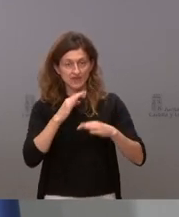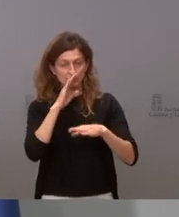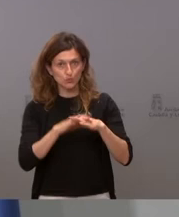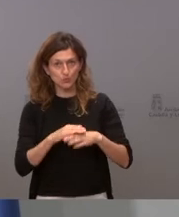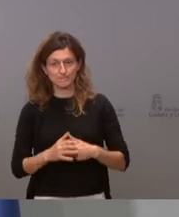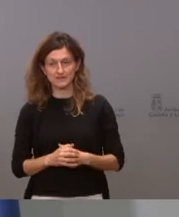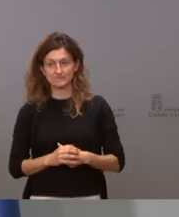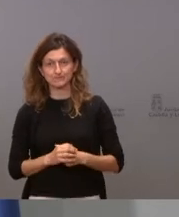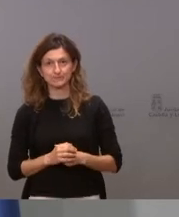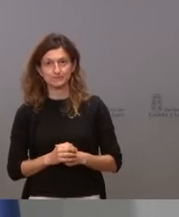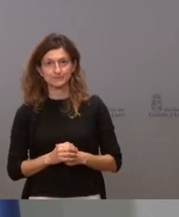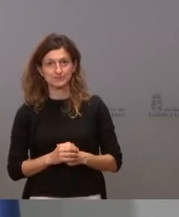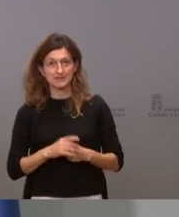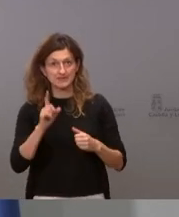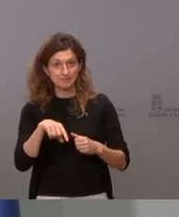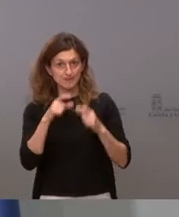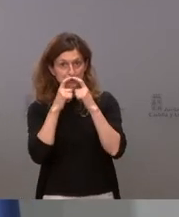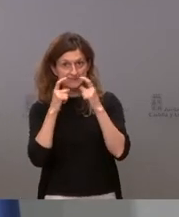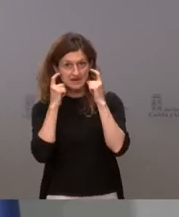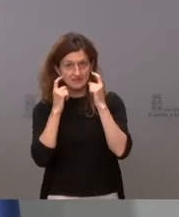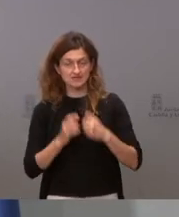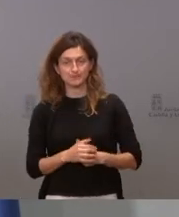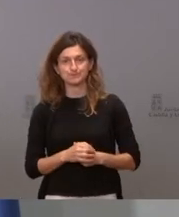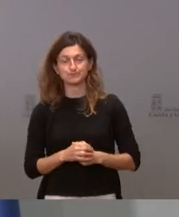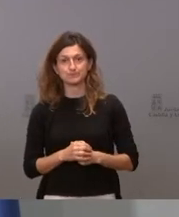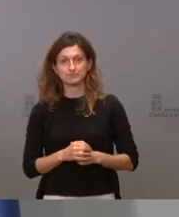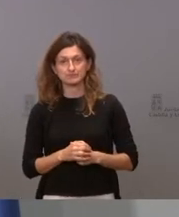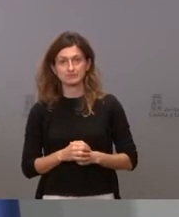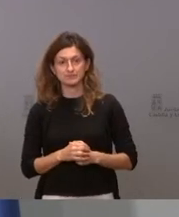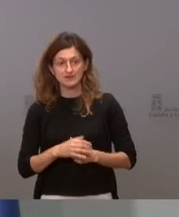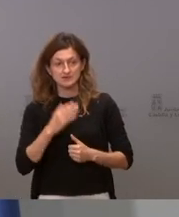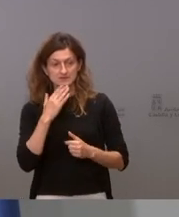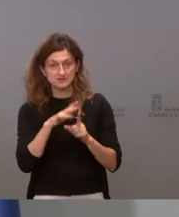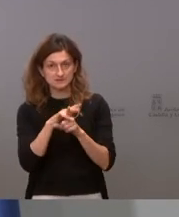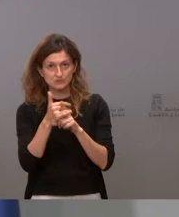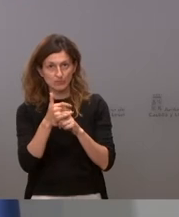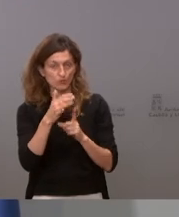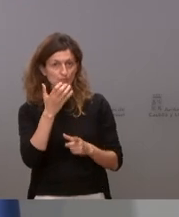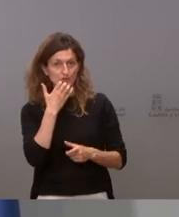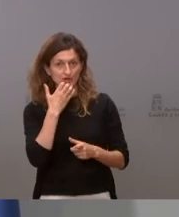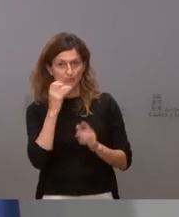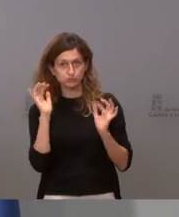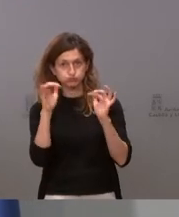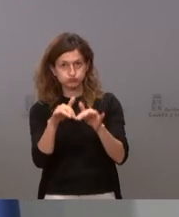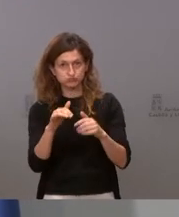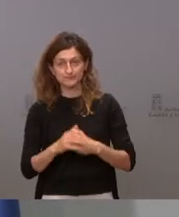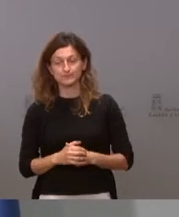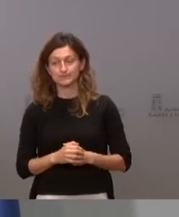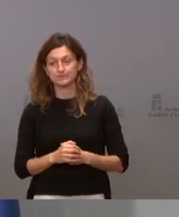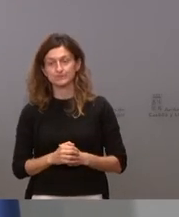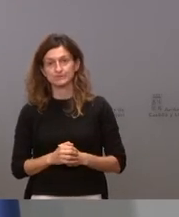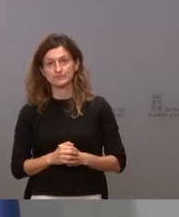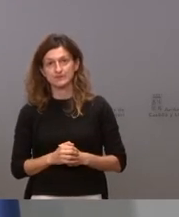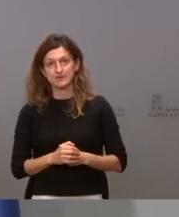mantengamos la mascarilla sobre todo en aquellas situaciones donde se producen aglomeraciones sobre